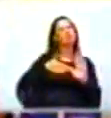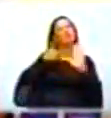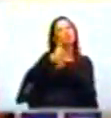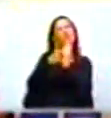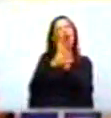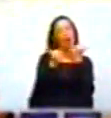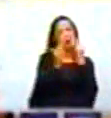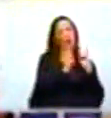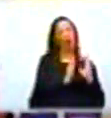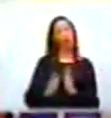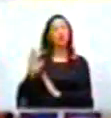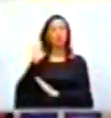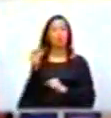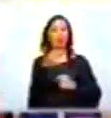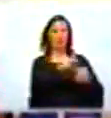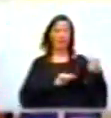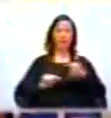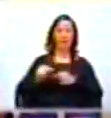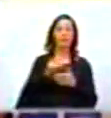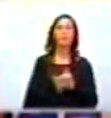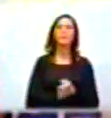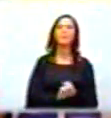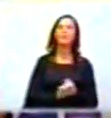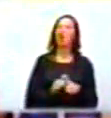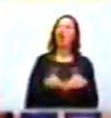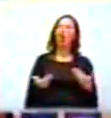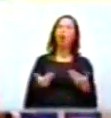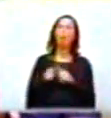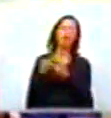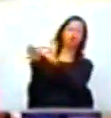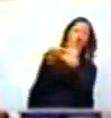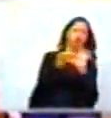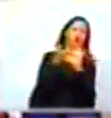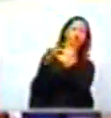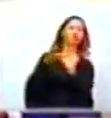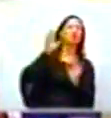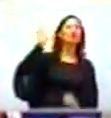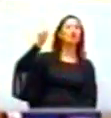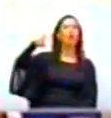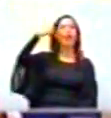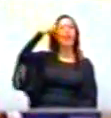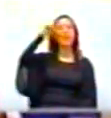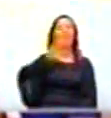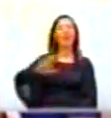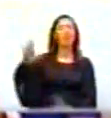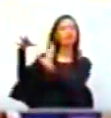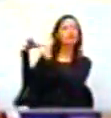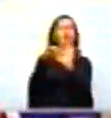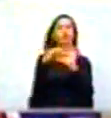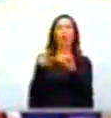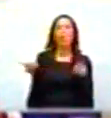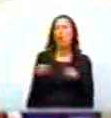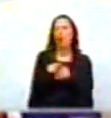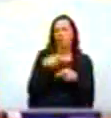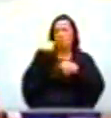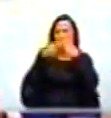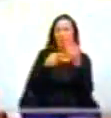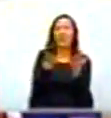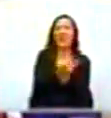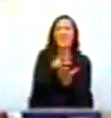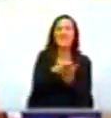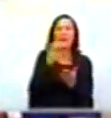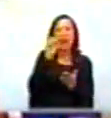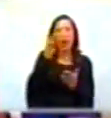en el debate. ¿Cómo es el asunto de los amigotes del gobierno nacional tan denunciados por la revista Cambio, por